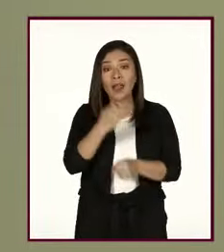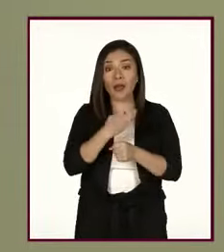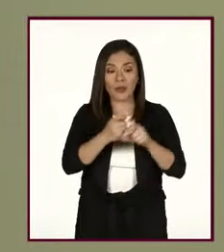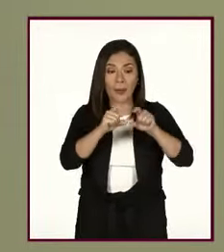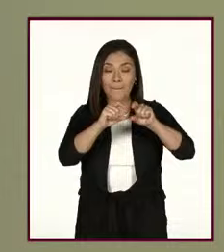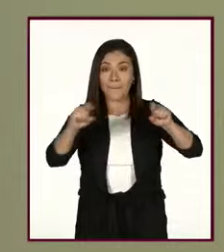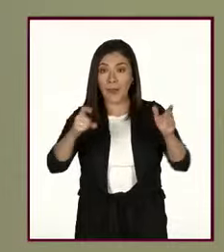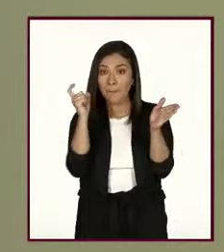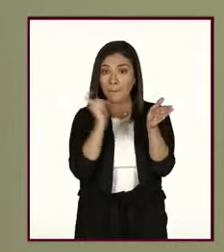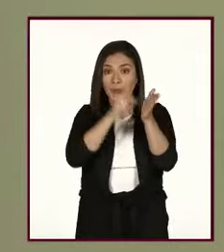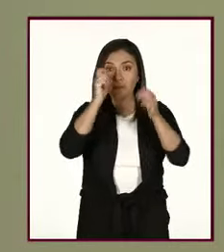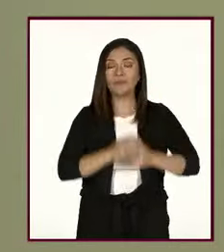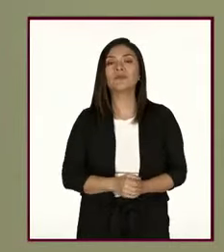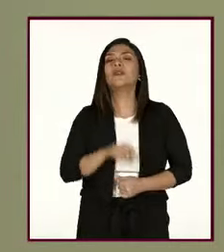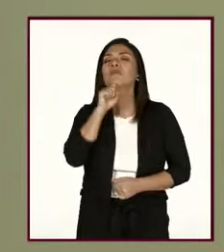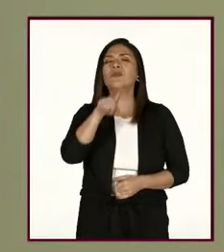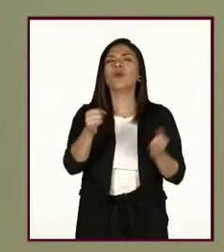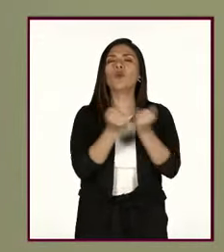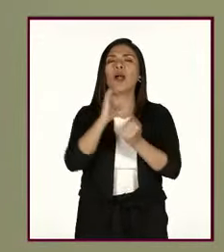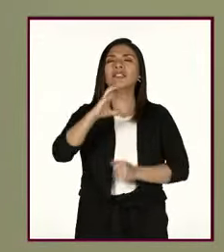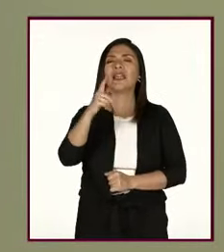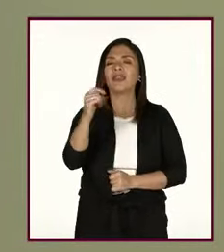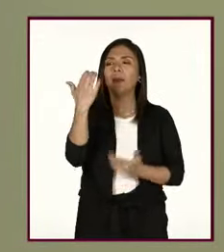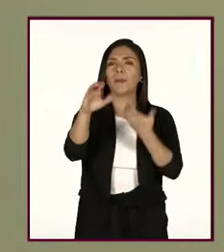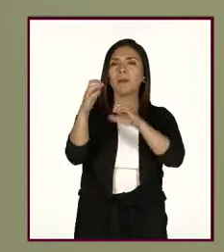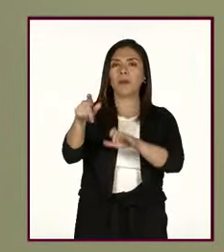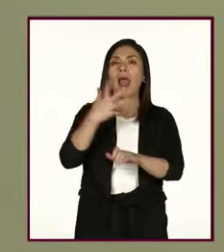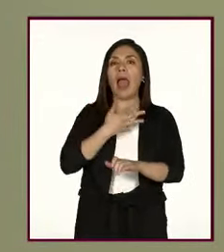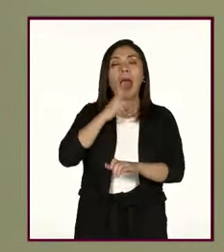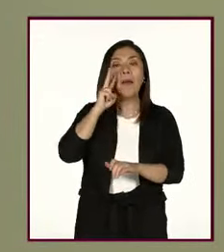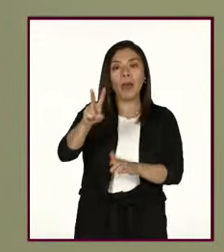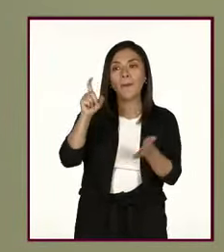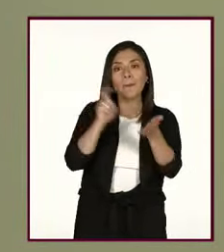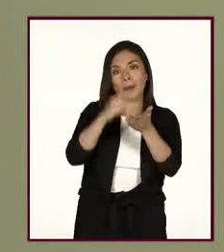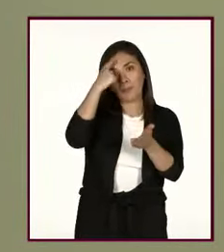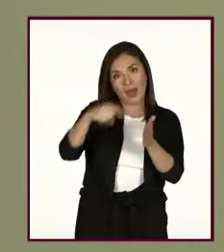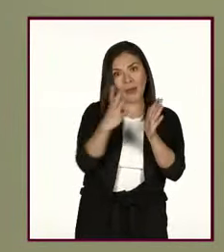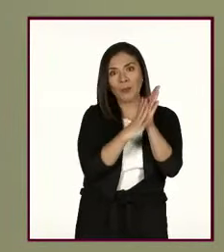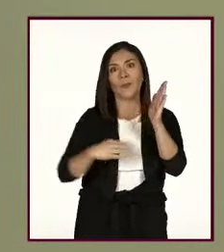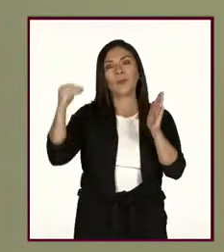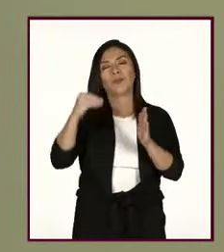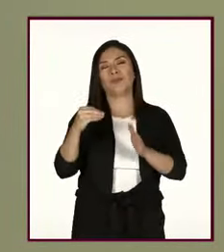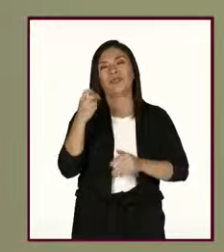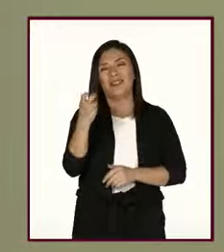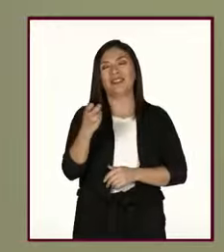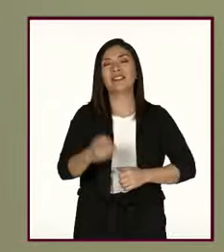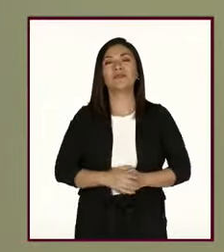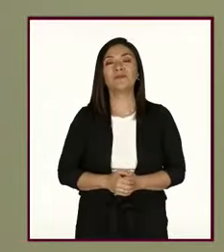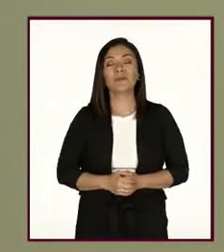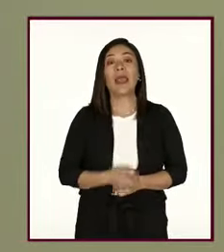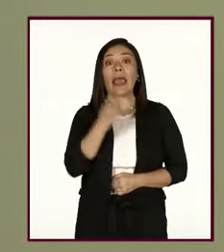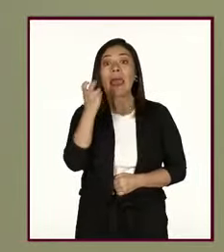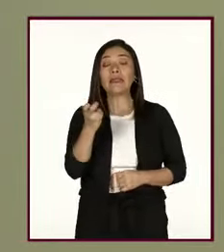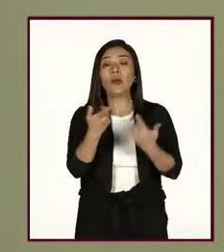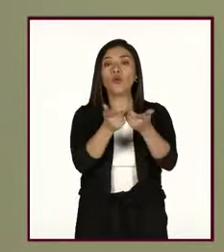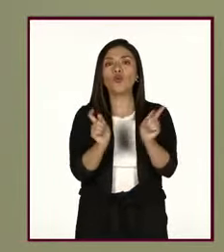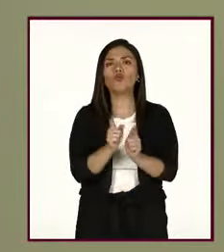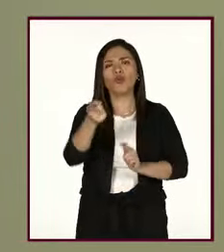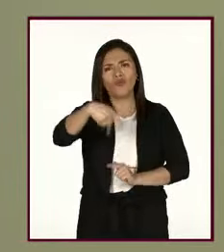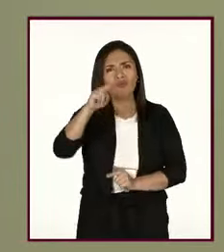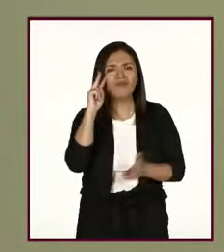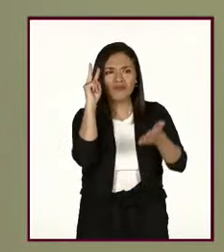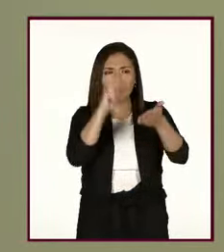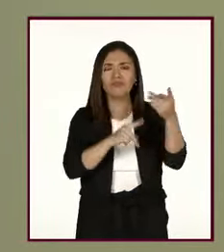apareciendo en pantalla y en el chat de comentarios. También lo pueden localizar en el chat de esta transmisión. En este grupo podrán conocer